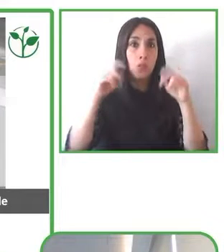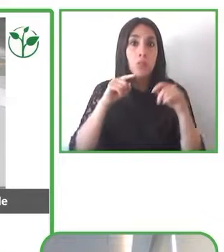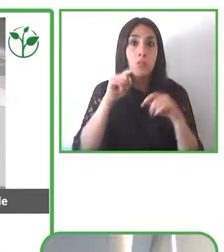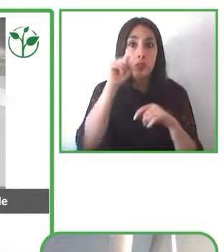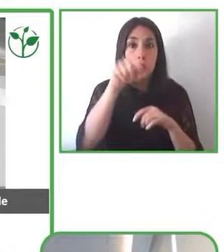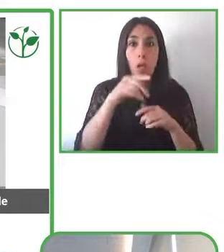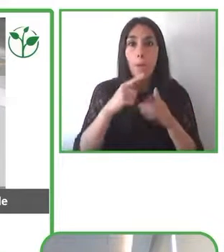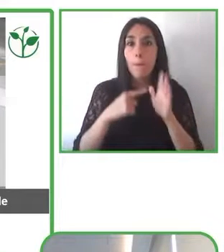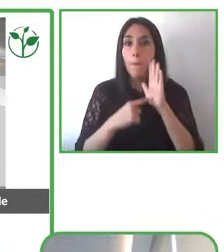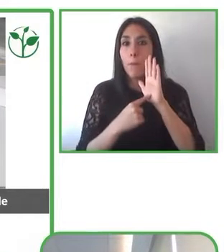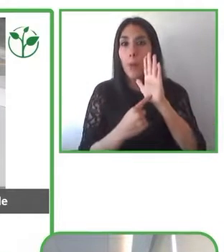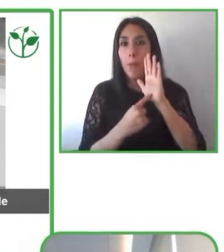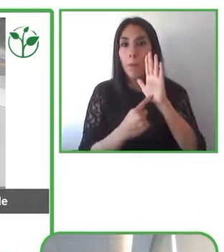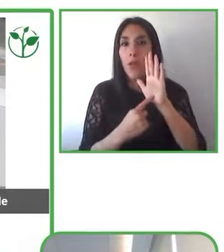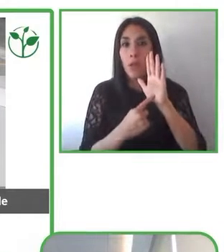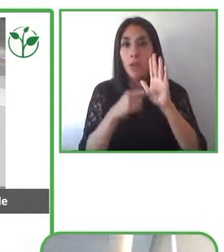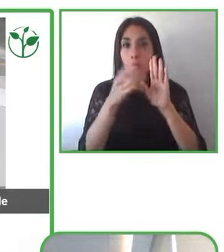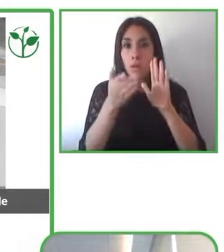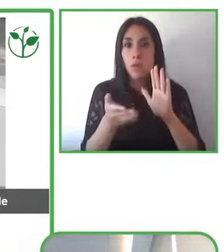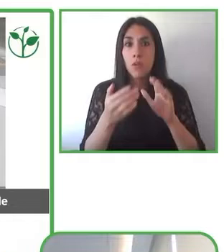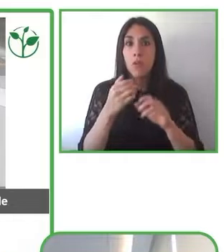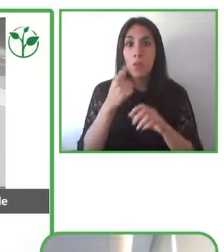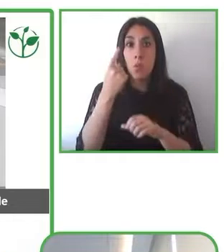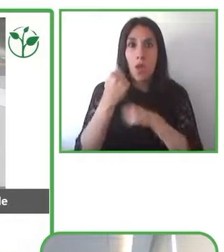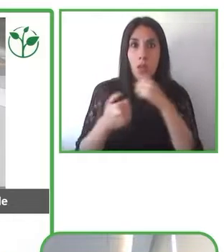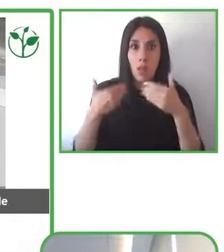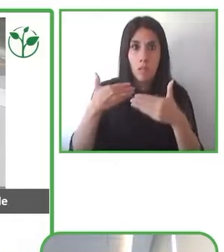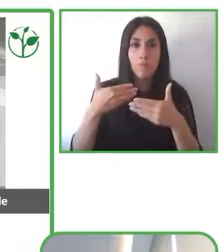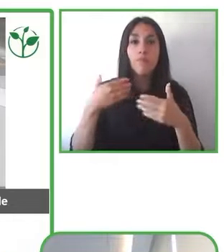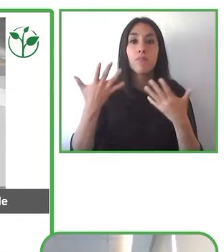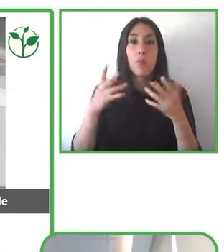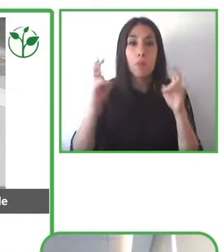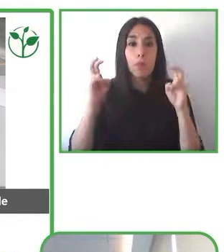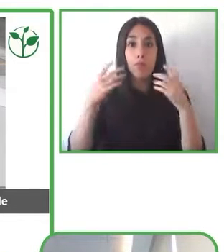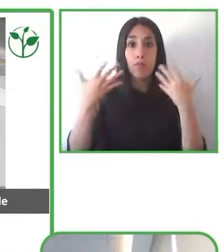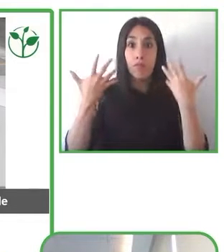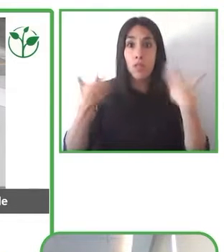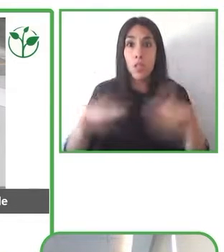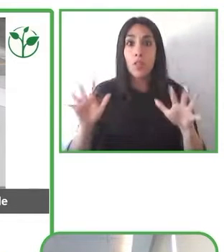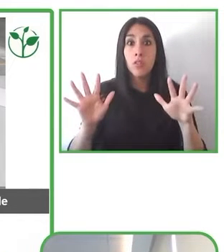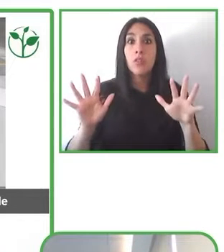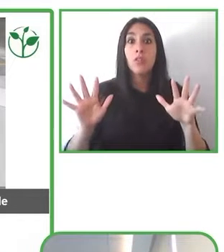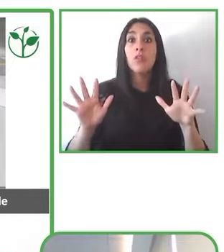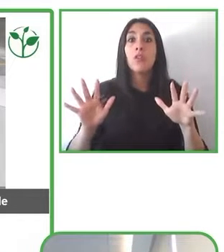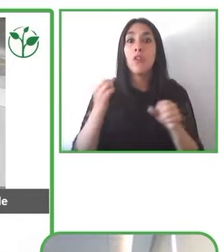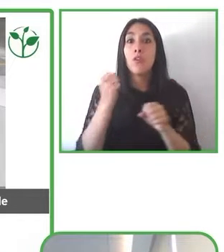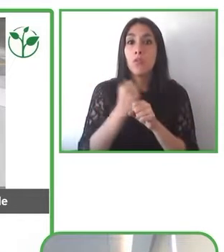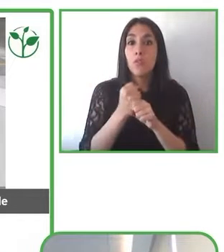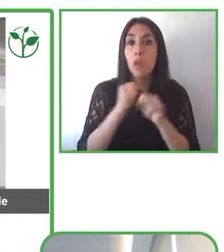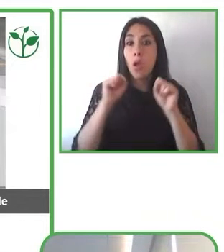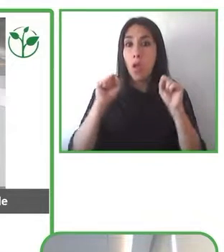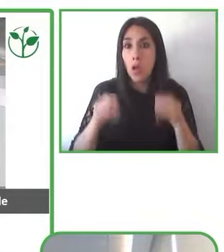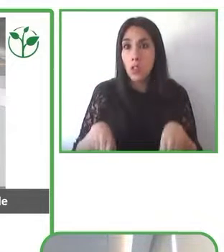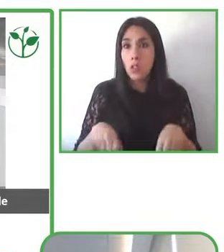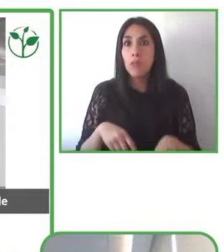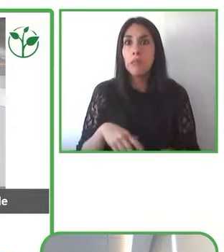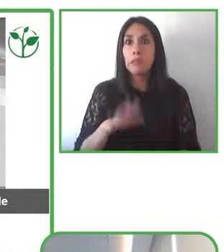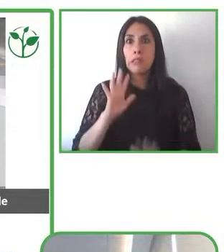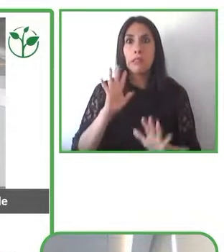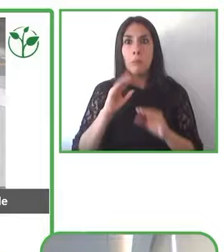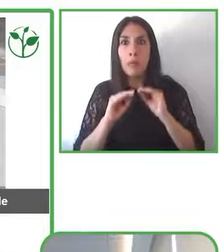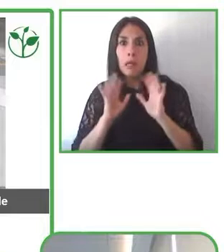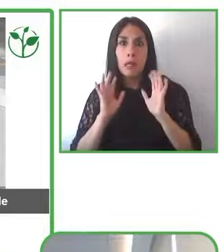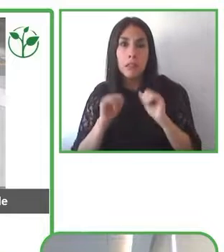modificación de términos en la ordenanza y que podrían perjudicar la movilidad peatonal en especial de las personas con